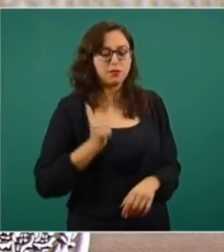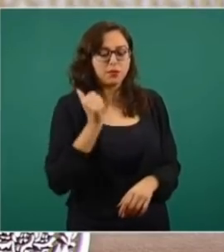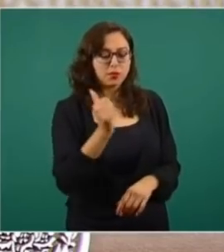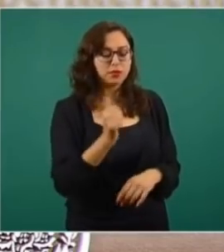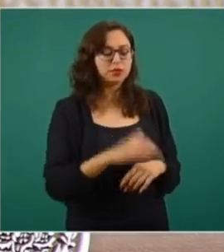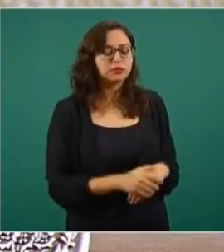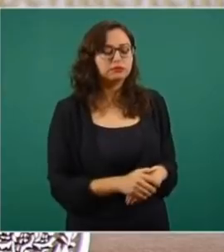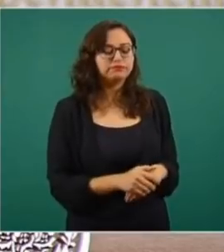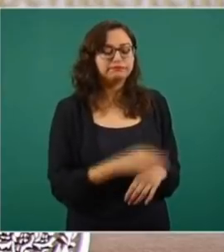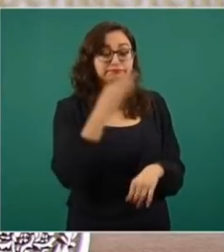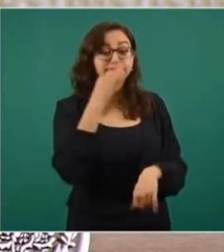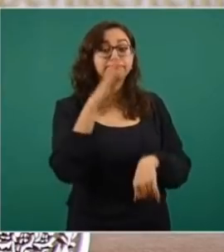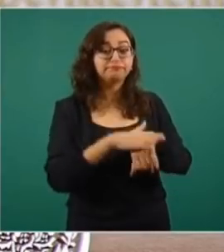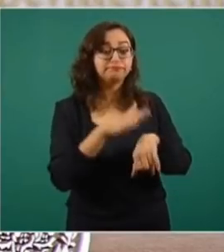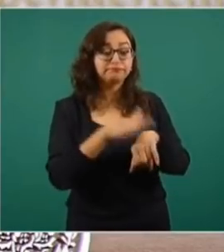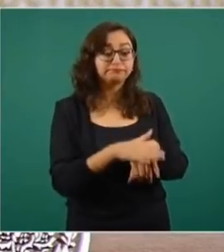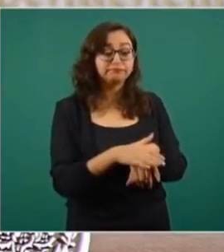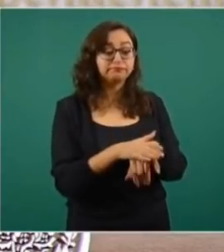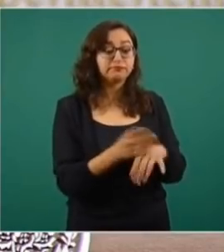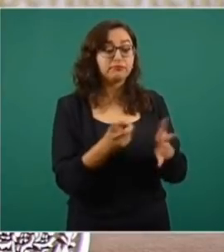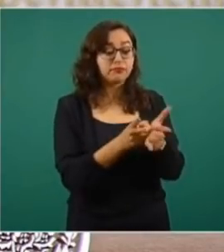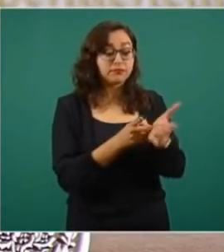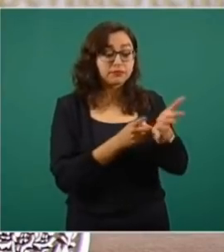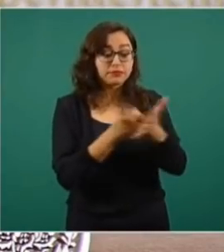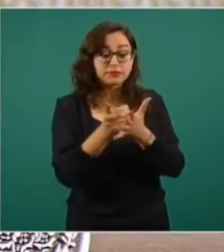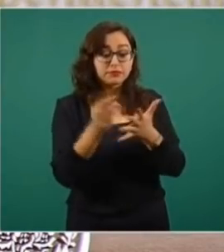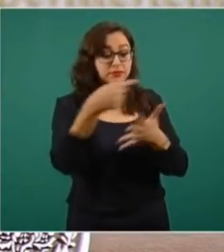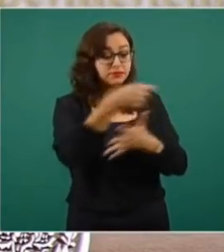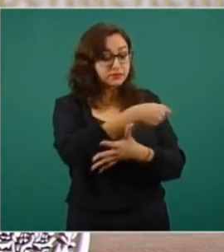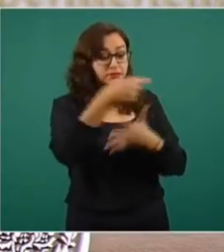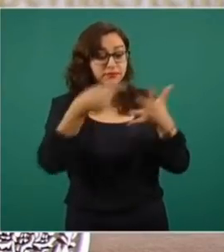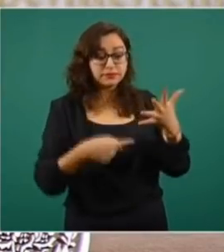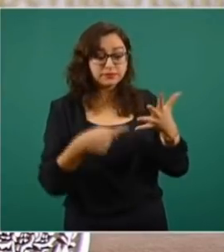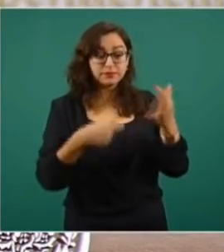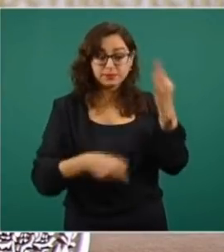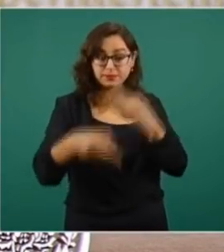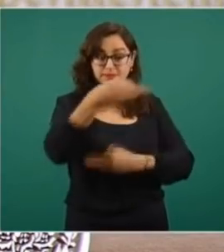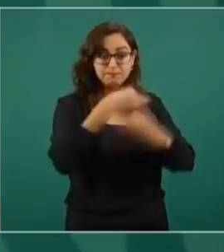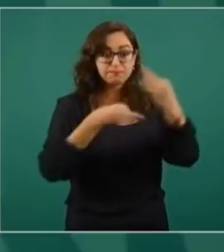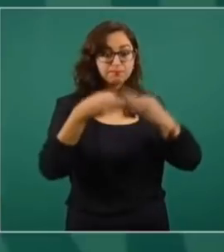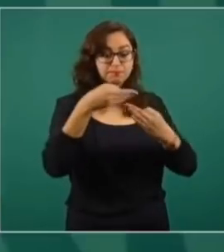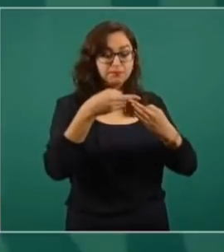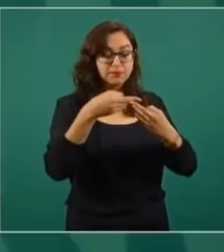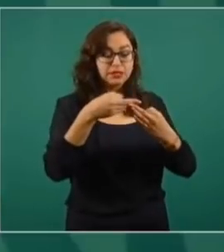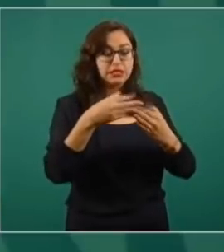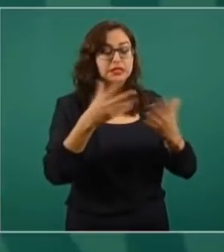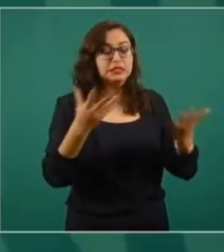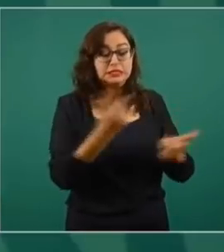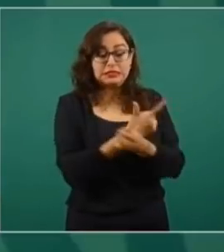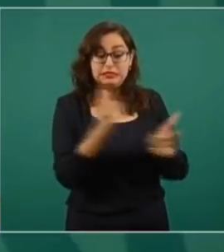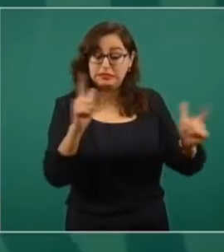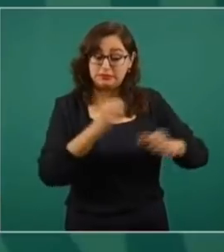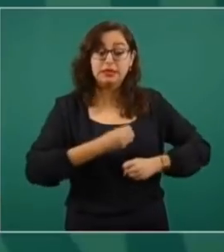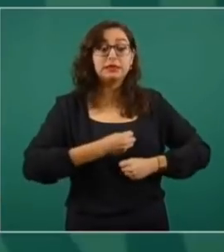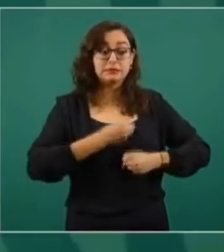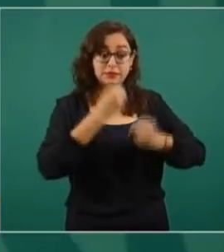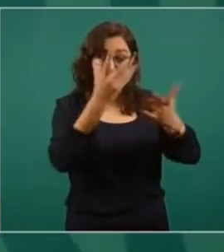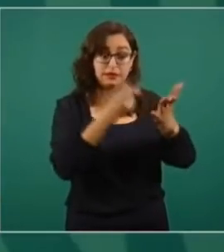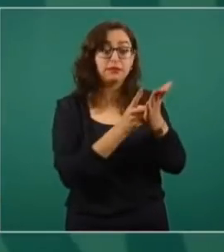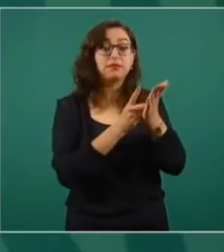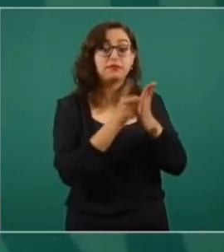todos, a pesar de que hemos nosotros dicho siempre que el derecho a la libertad de expresión,